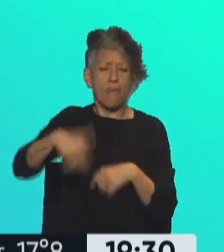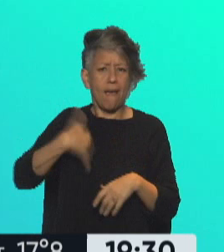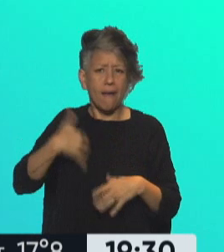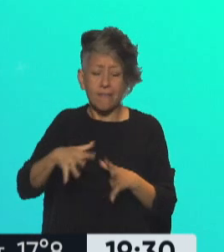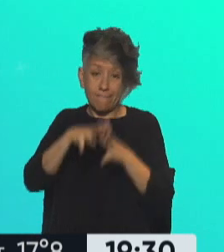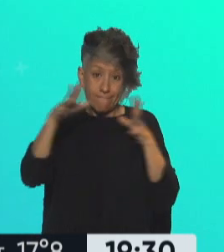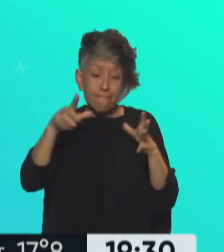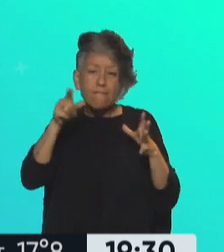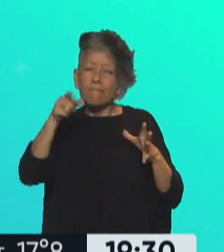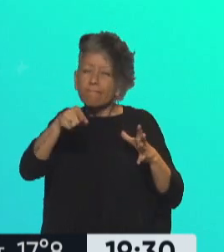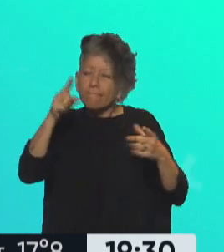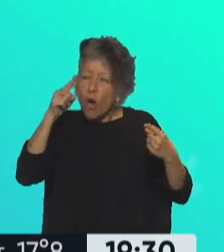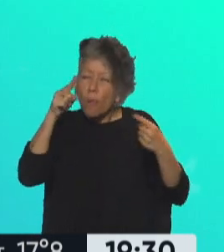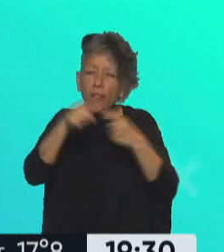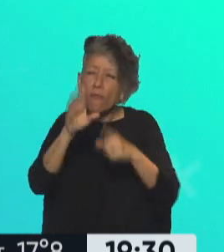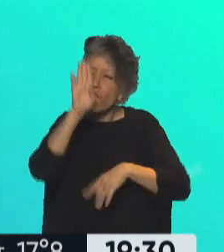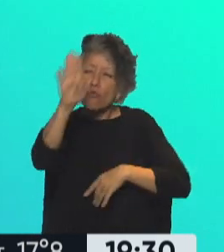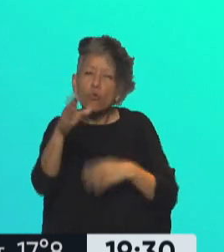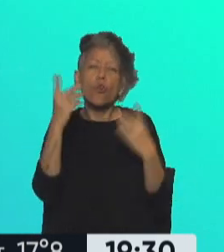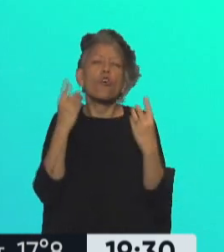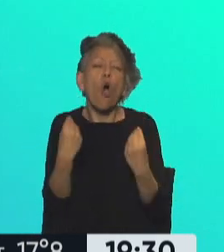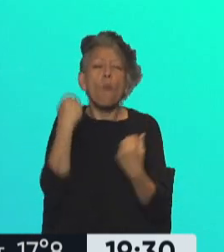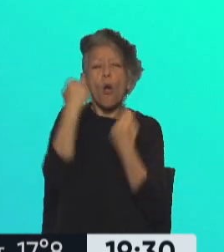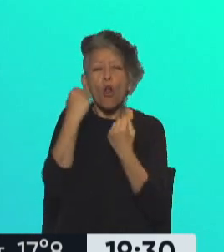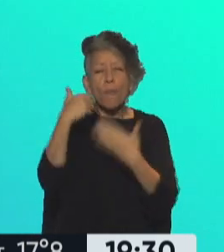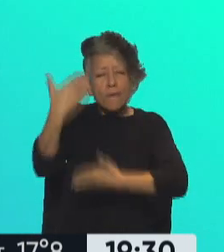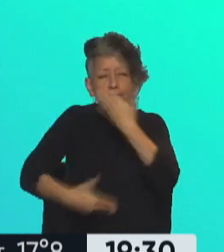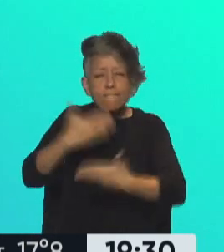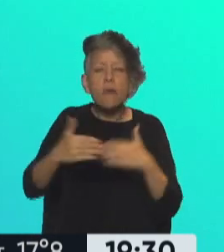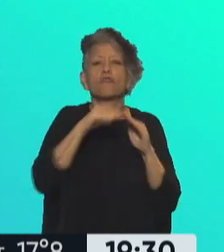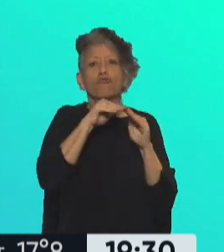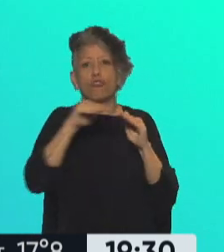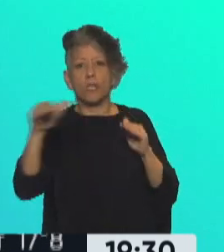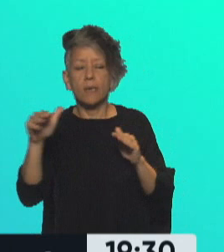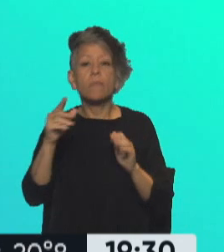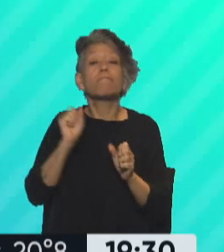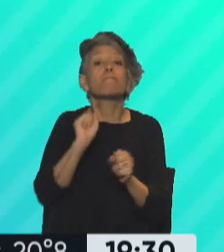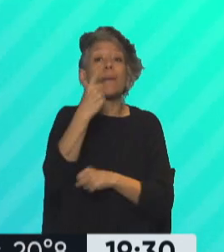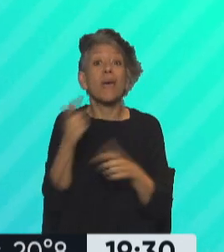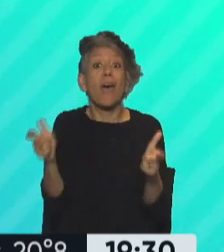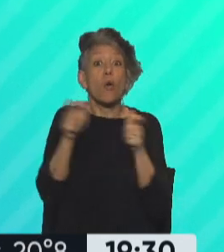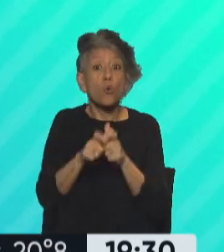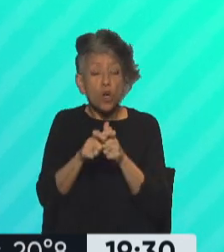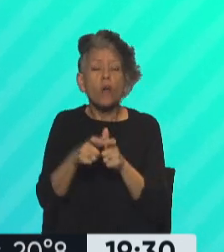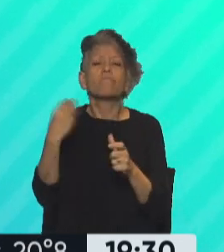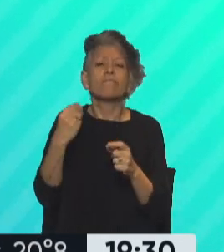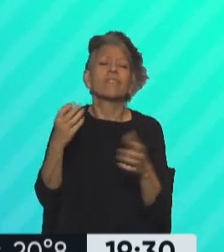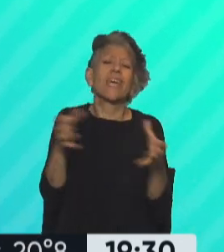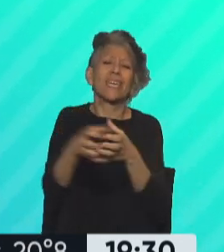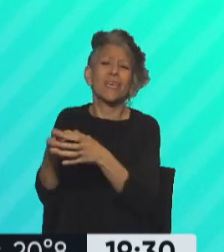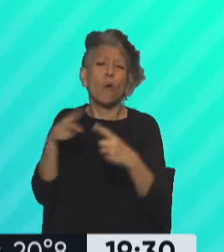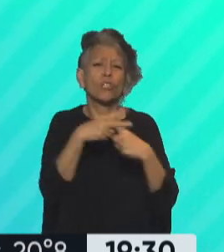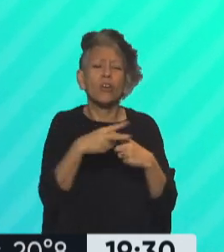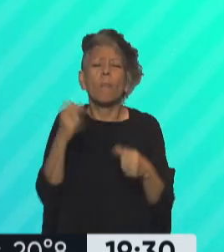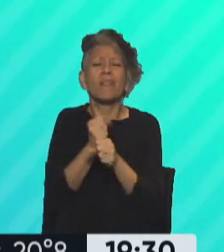un marco con miras al futuro y cómo generar crecimiento económico sostenible. Agrega que la primera reunión se sucedió una segunda de equipos técnicos para trabajar en